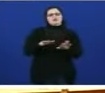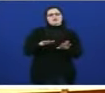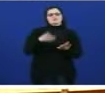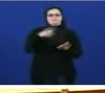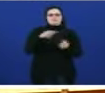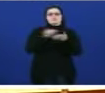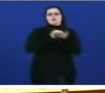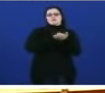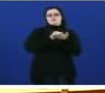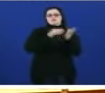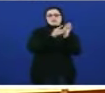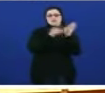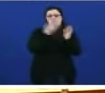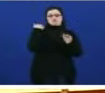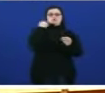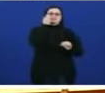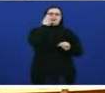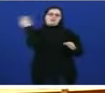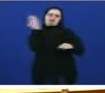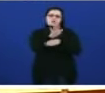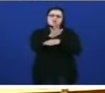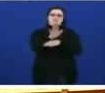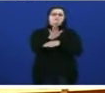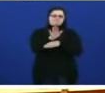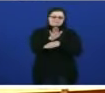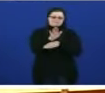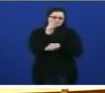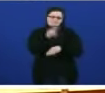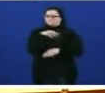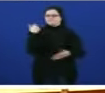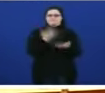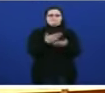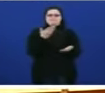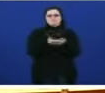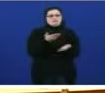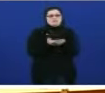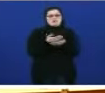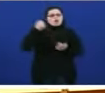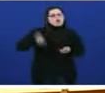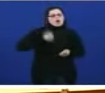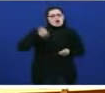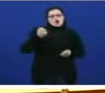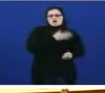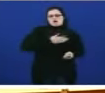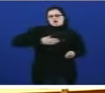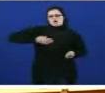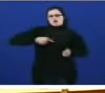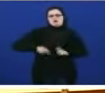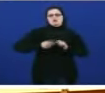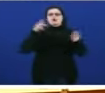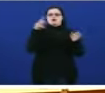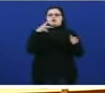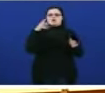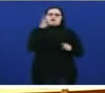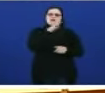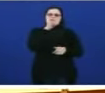o borrador de decreto presentado pasado sábado demostra que segue vostede empeñado ferreñamente empeñado en limitar a presenza do